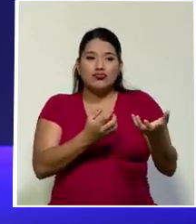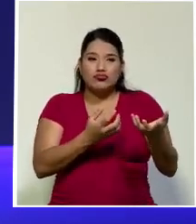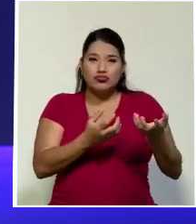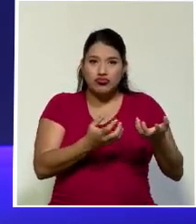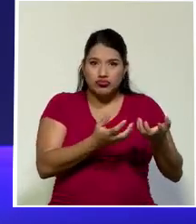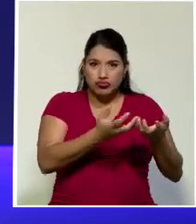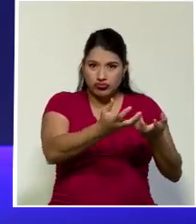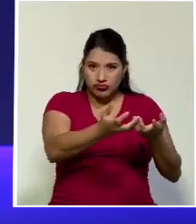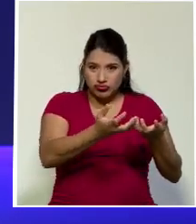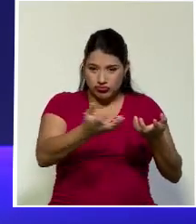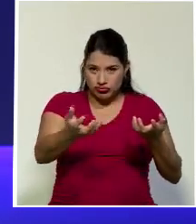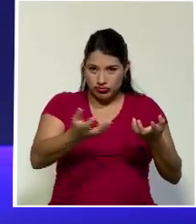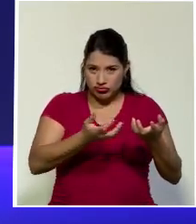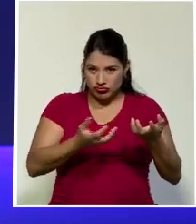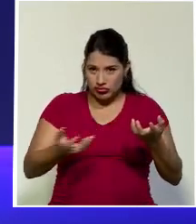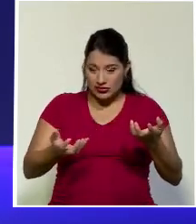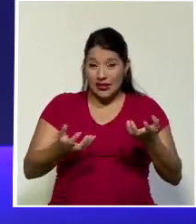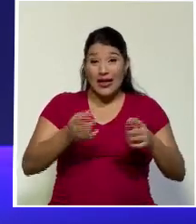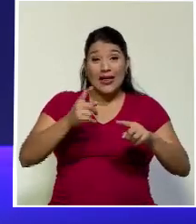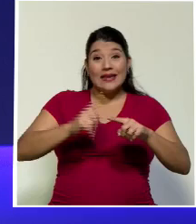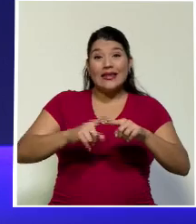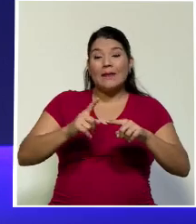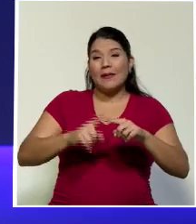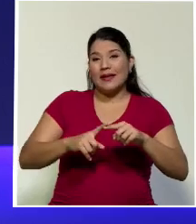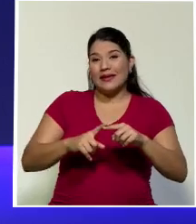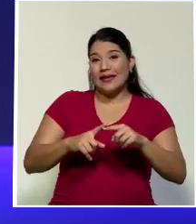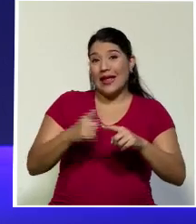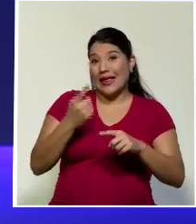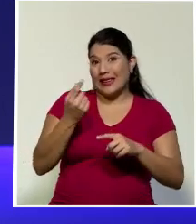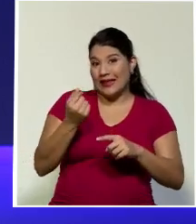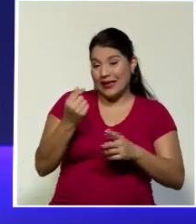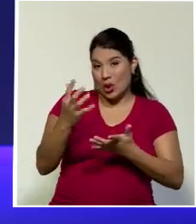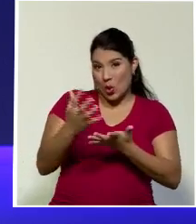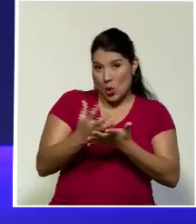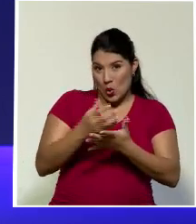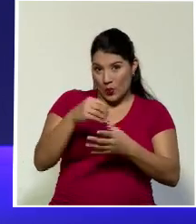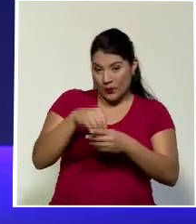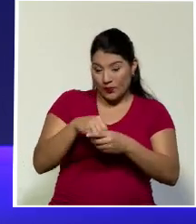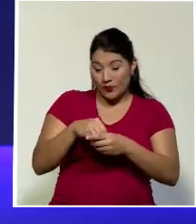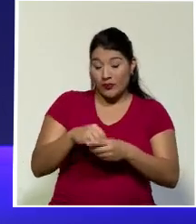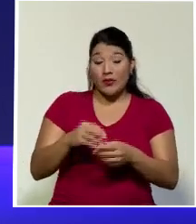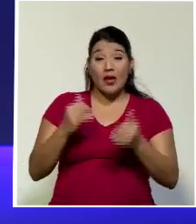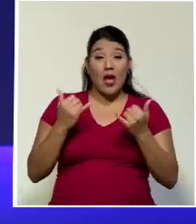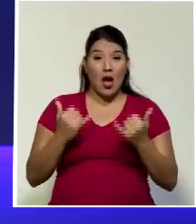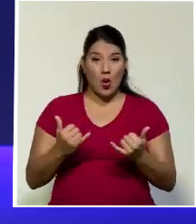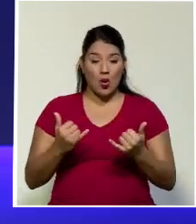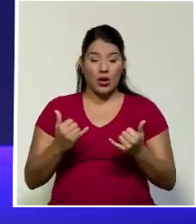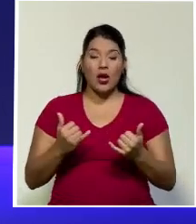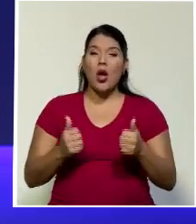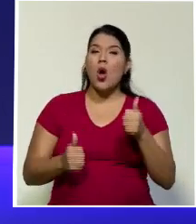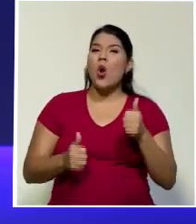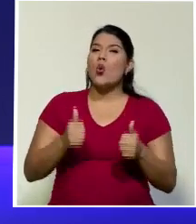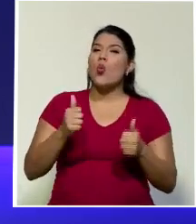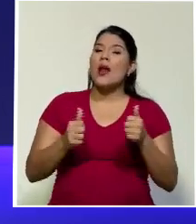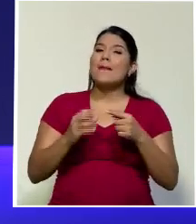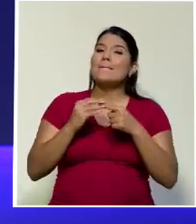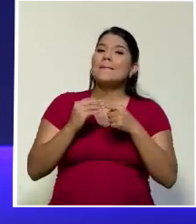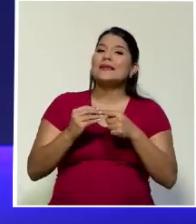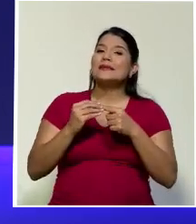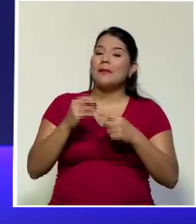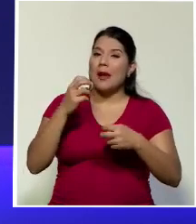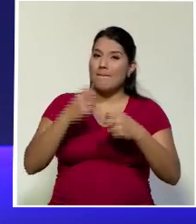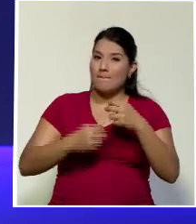dependiendo de los ingresos que se presionan. Ahora bien, ¿cuál es el principal problema o